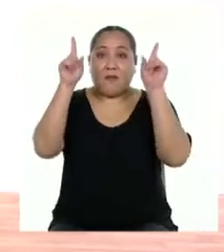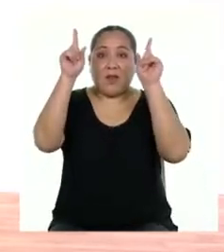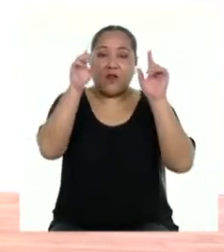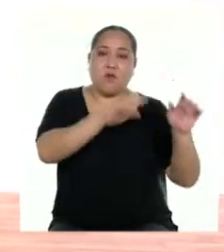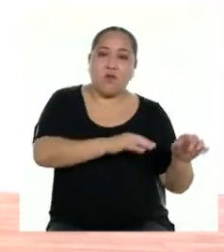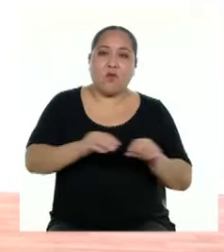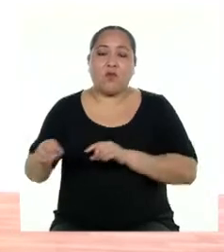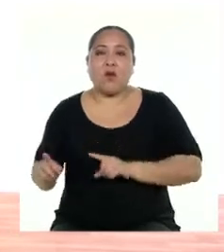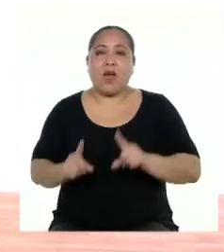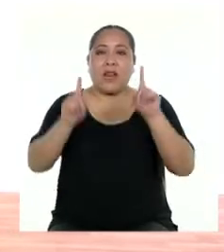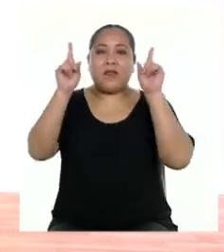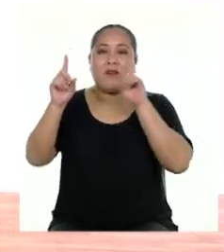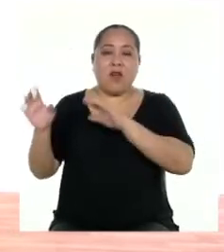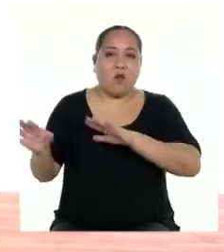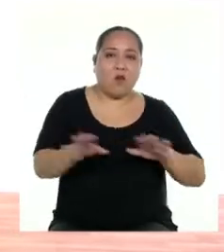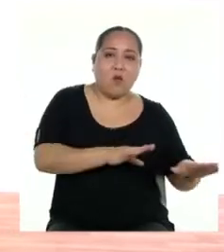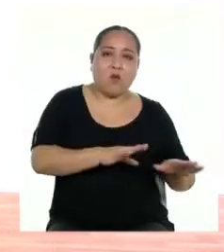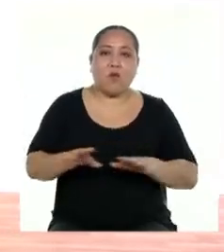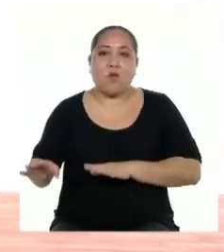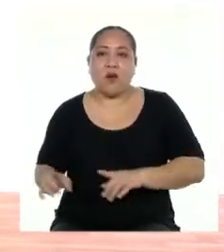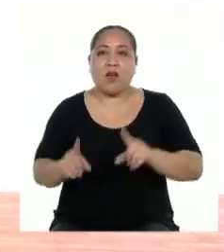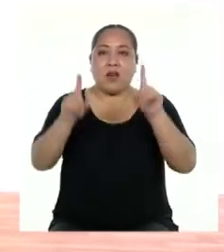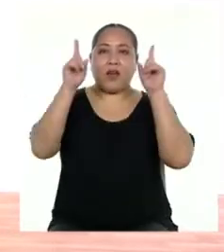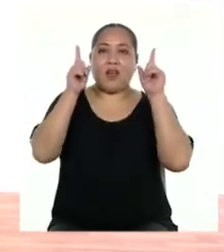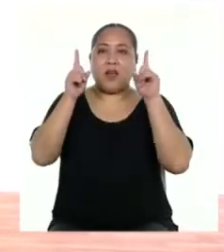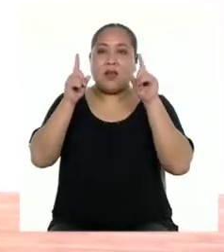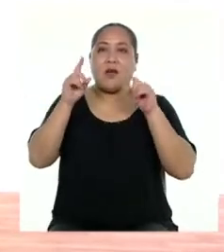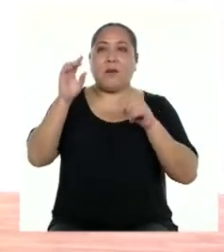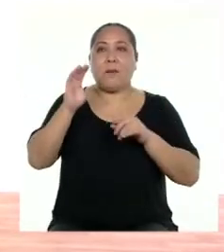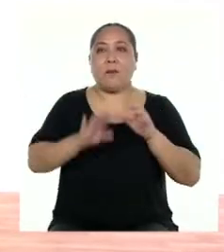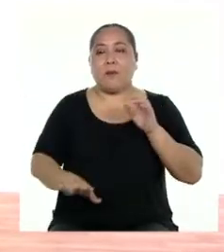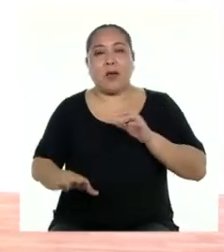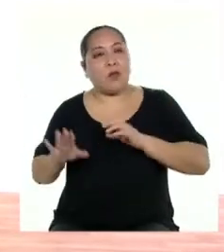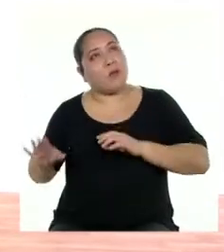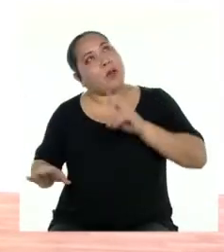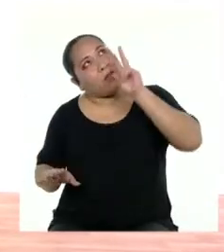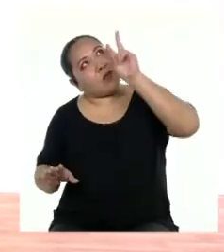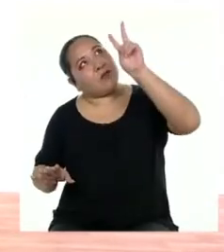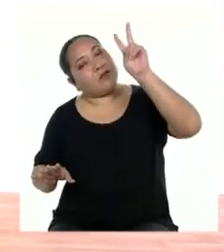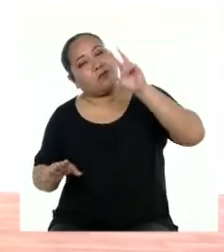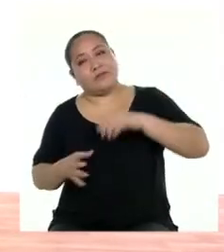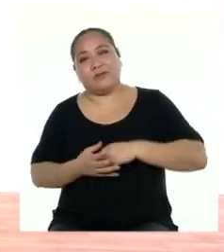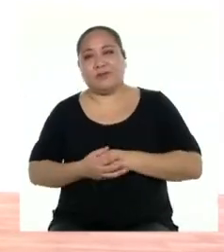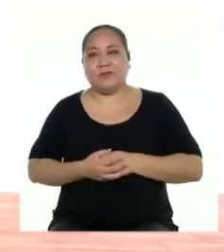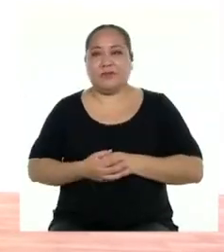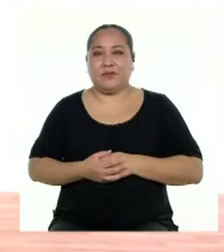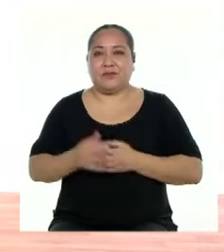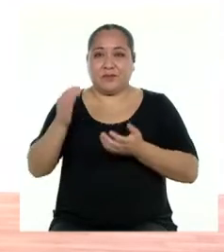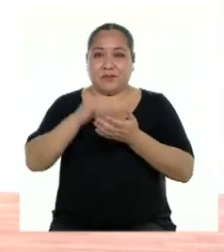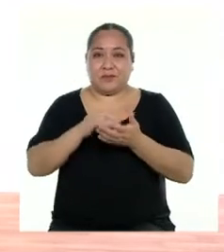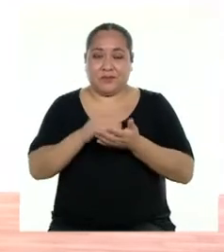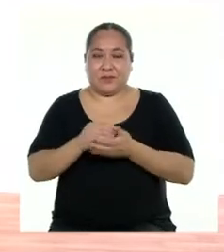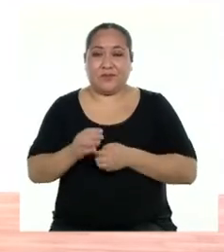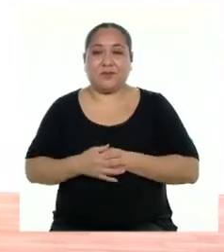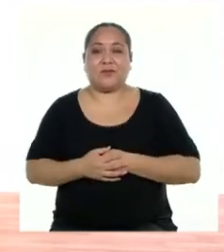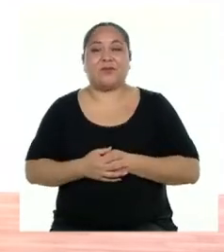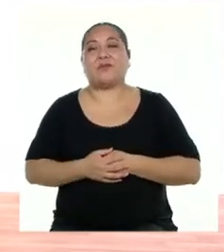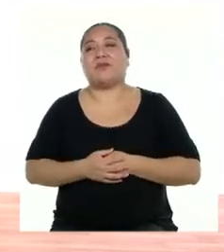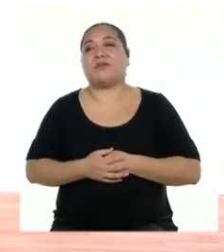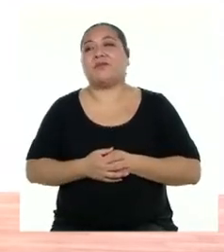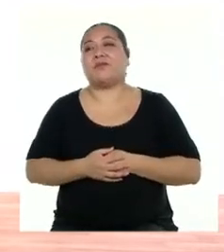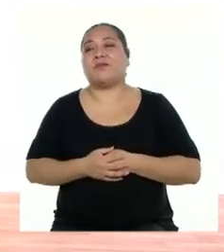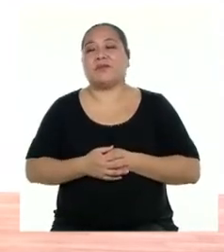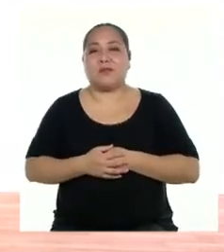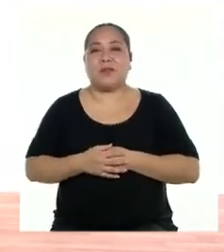Arriba. Uno. Arriba. Boom, ha. Mano, mano, hey. Una vez más. Tres, dos,